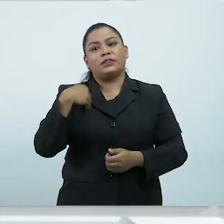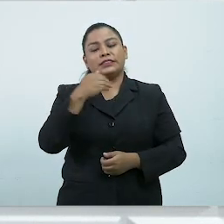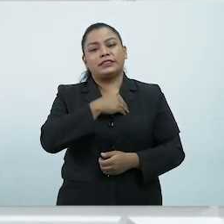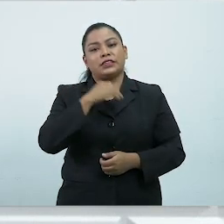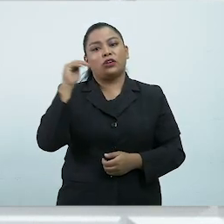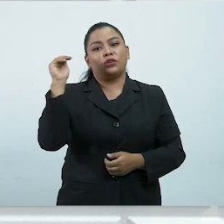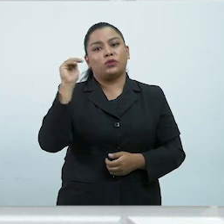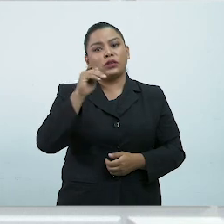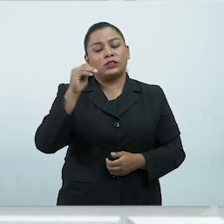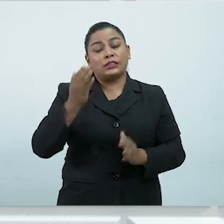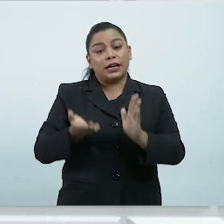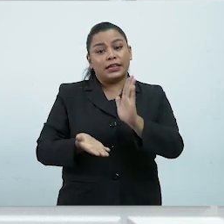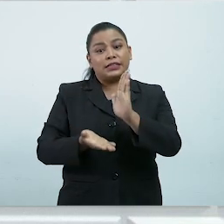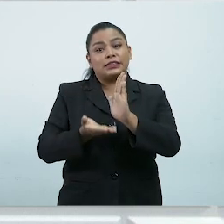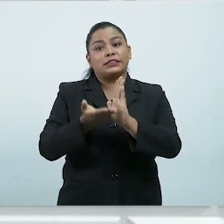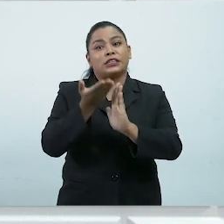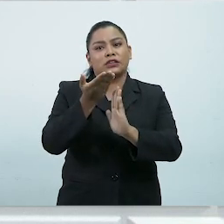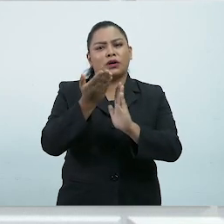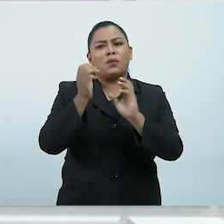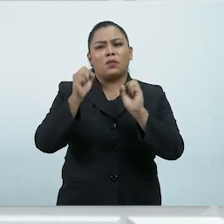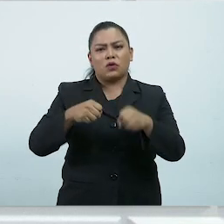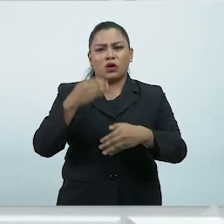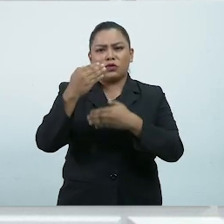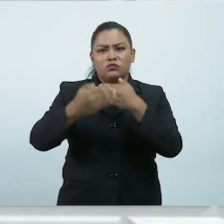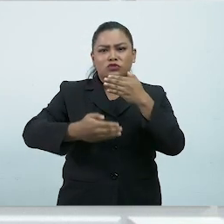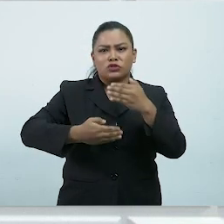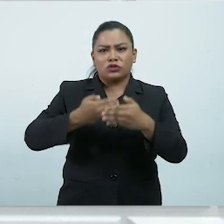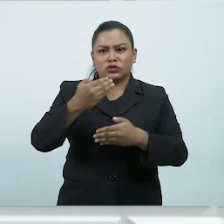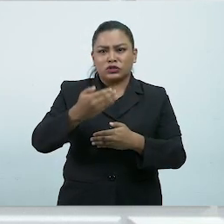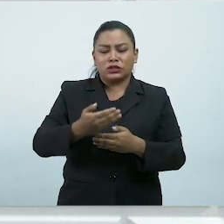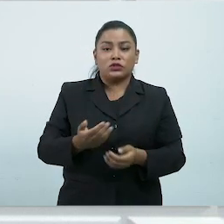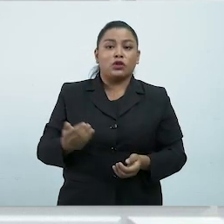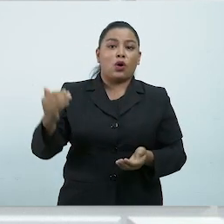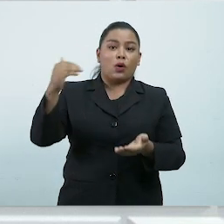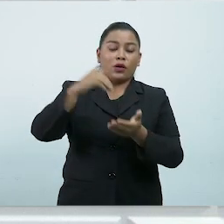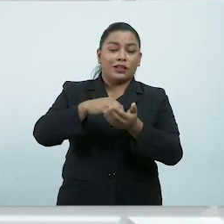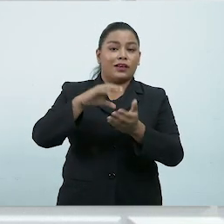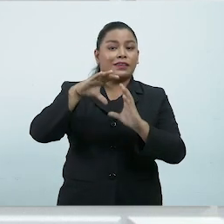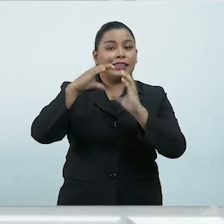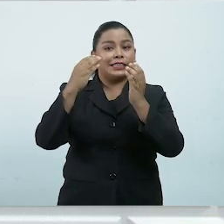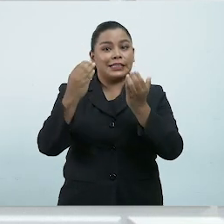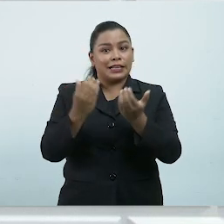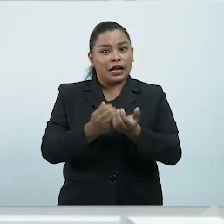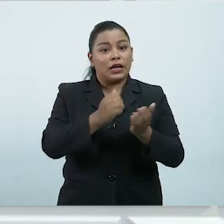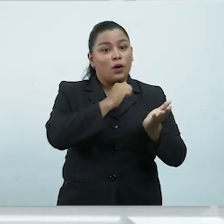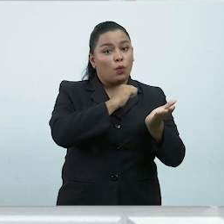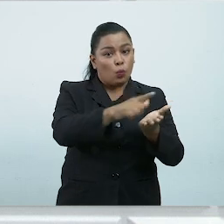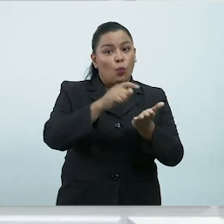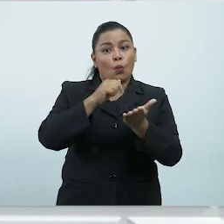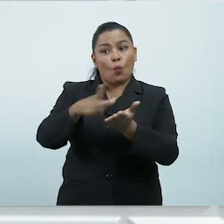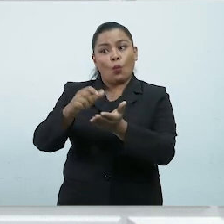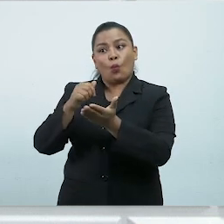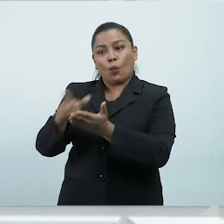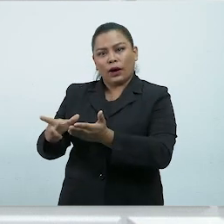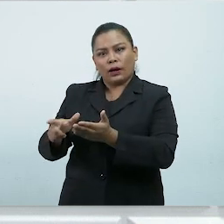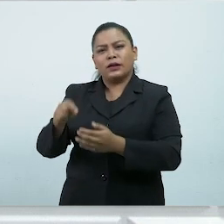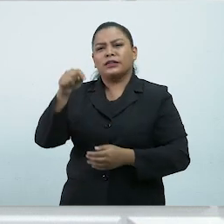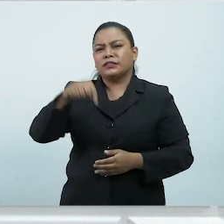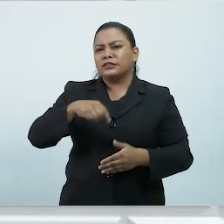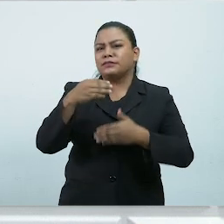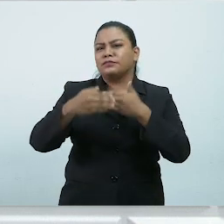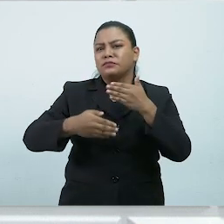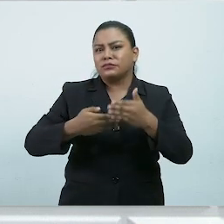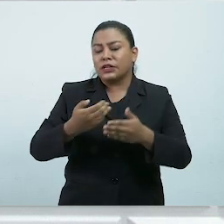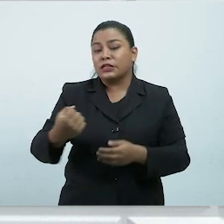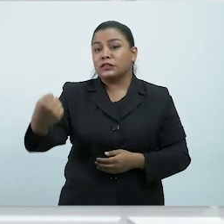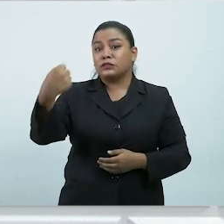desarrollado la plataforma para el proceso de registro del retorno a clases de cada centro educativo. Este paso es